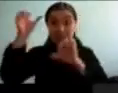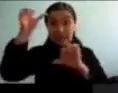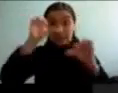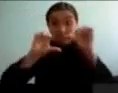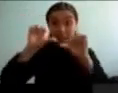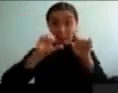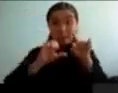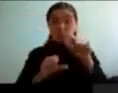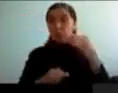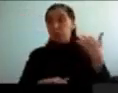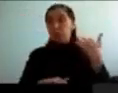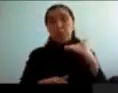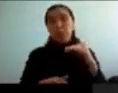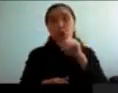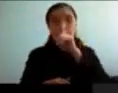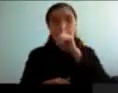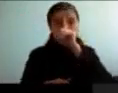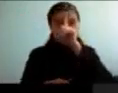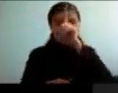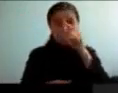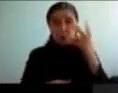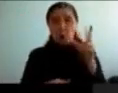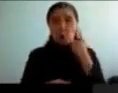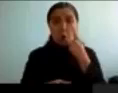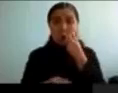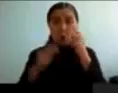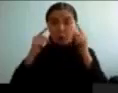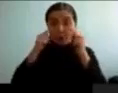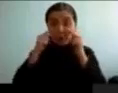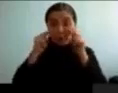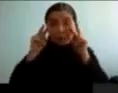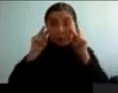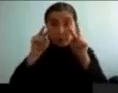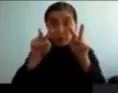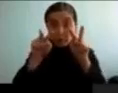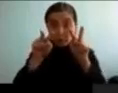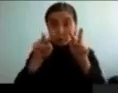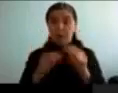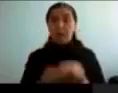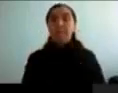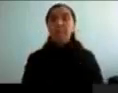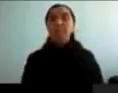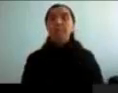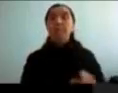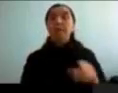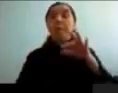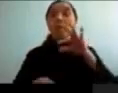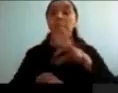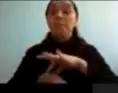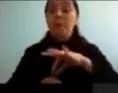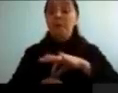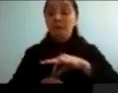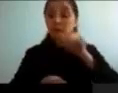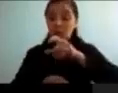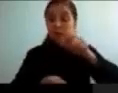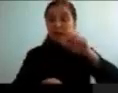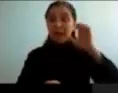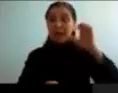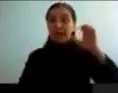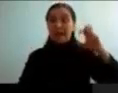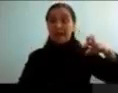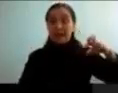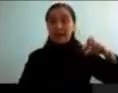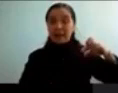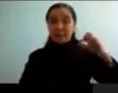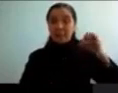variación, una búsqueda visual, los pacientes, en este caso son pacientes, con epilepsia refractaria, a los cuales hay que encontrar, el foco epiléptico, tienen